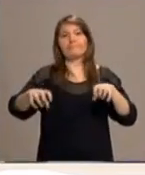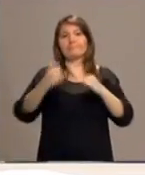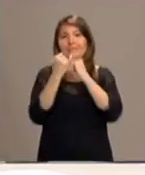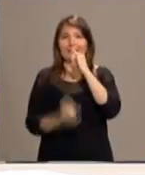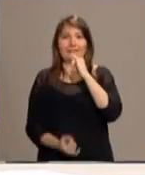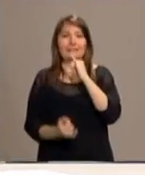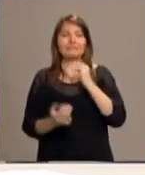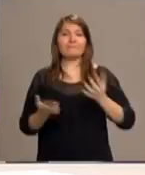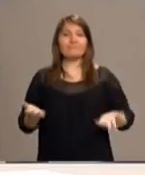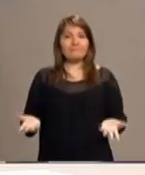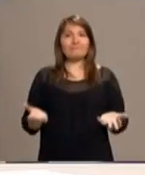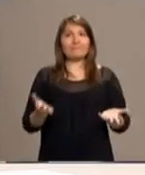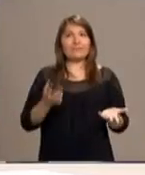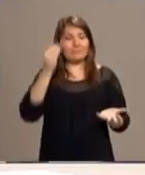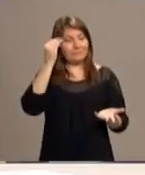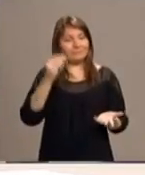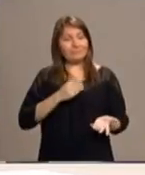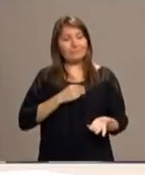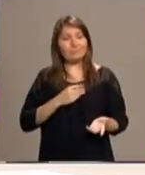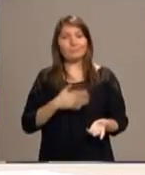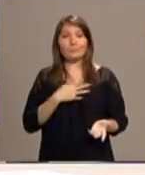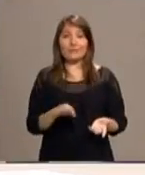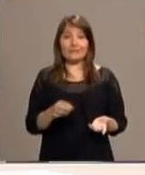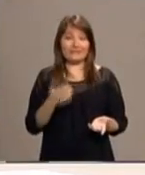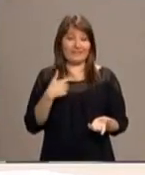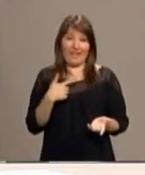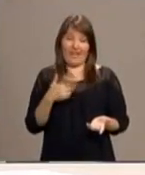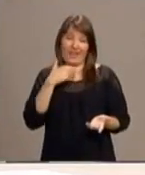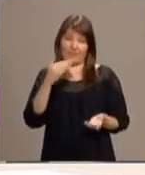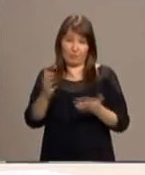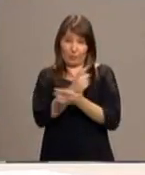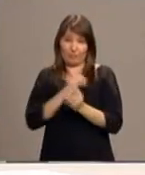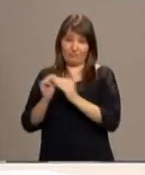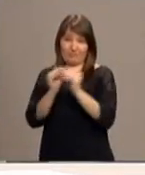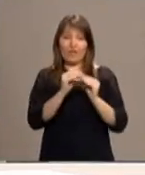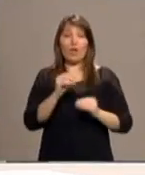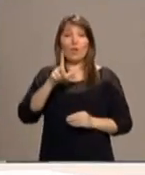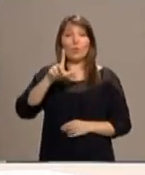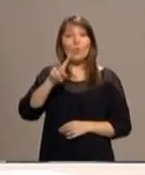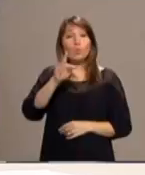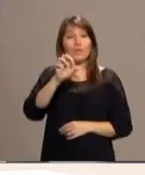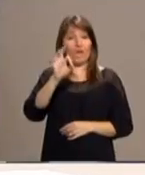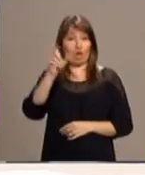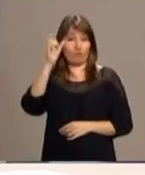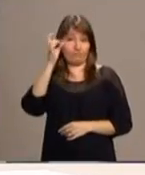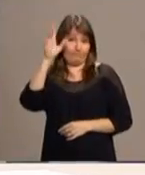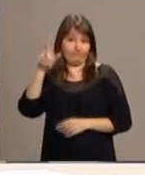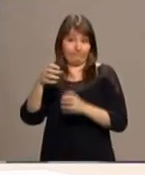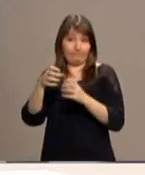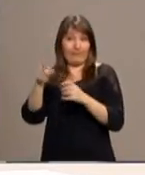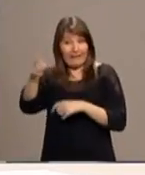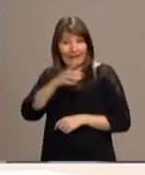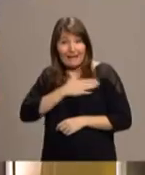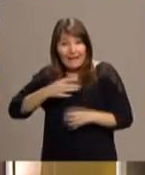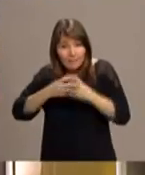Probablemente, no probablemente, sino yo creo ya estamos casi todos de acuerdo, no era la intención de Lutero dividir la iglesia, él quería lo que quería era una